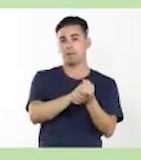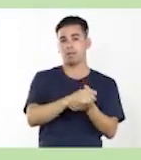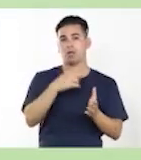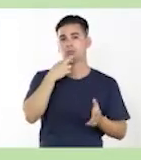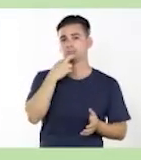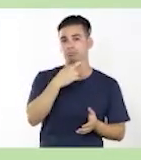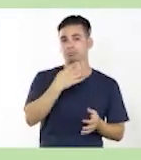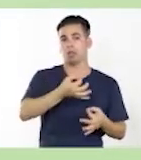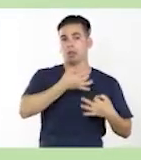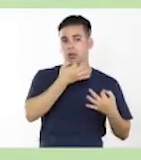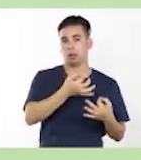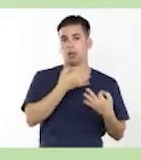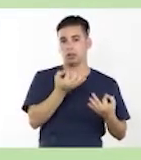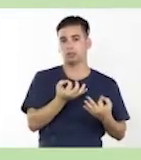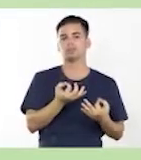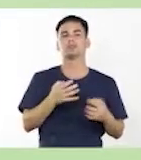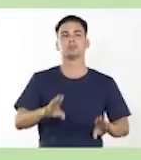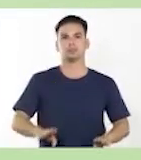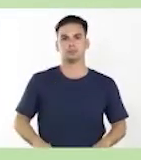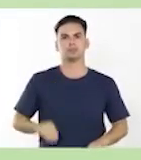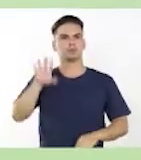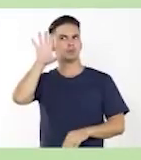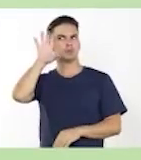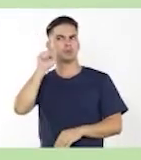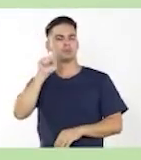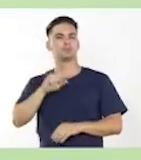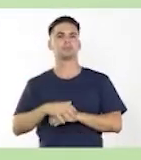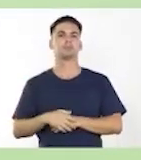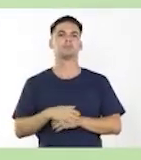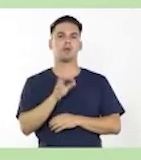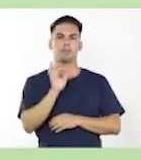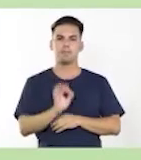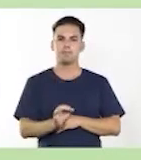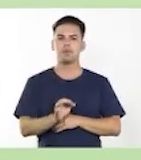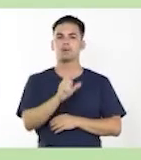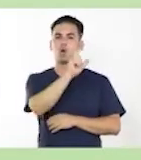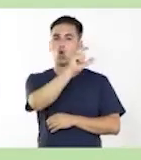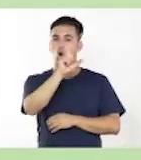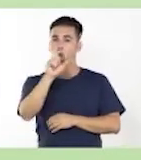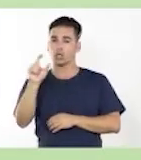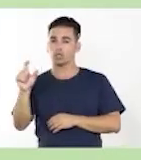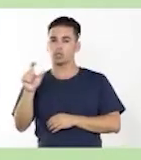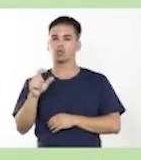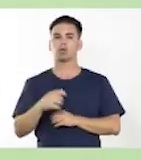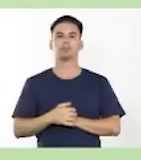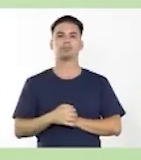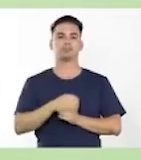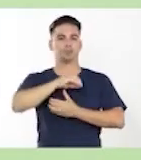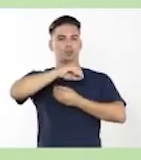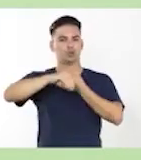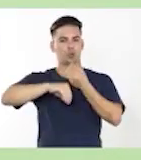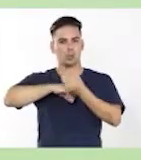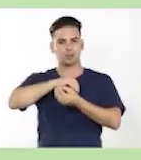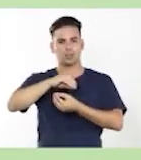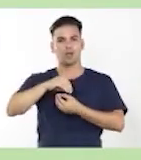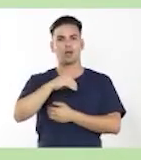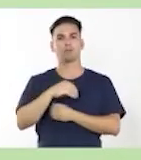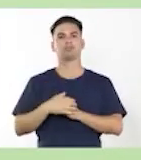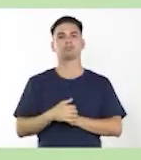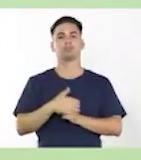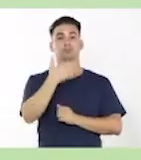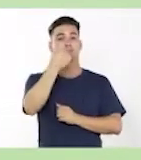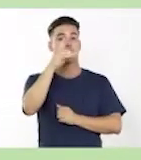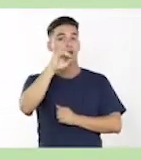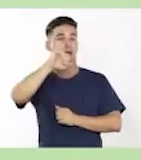convincentes. Esta es la oración subordinada. Que al yo cambiarla